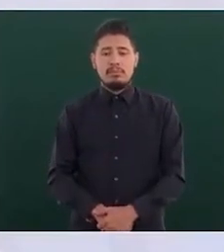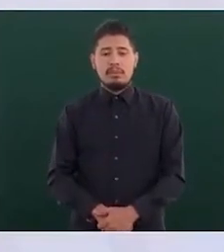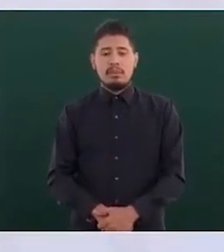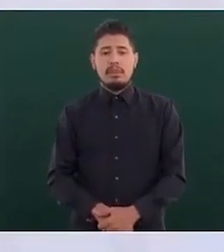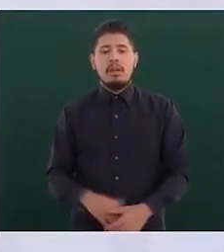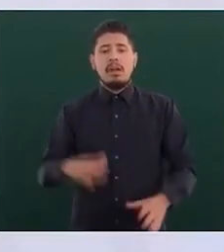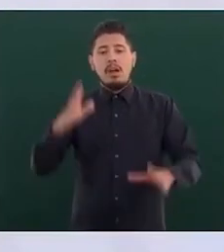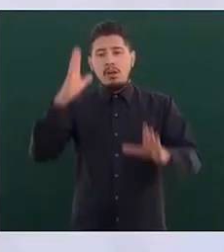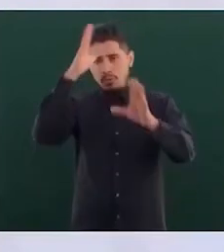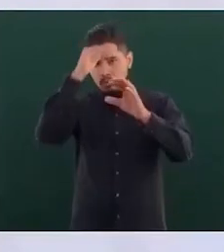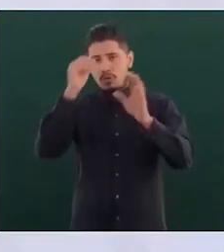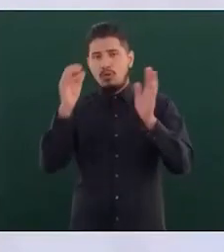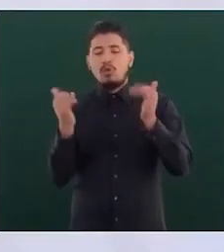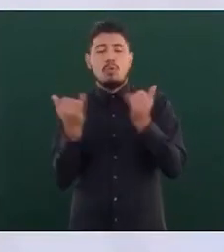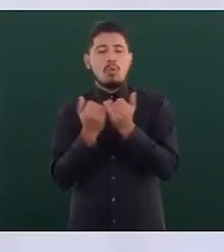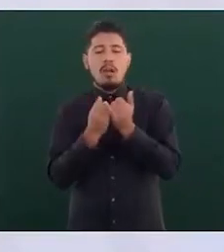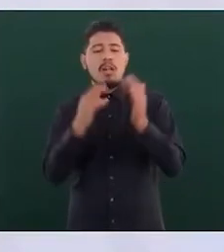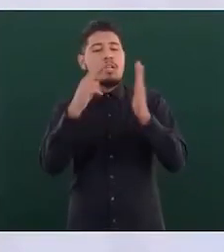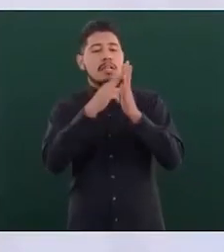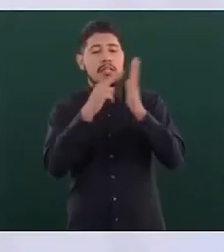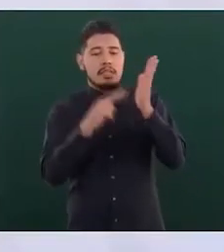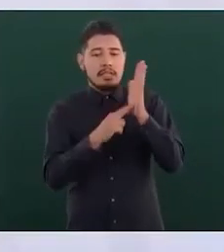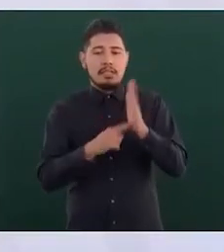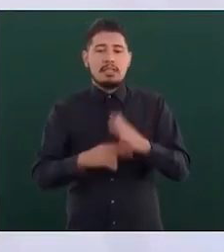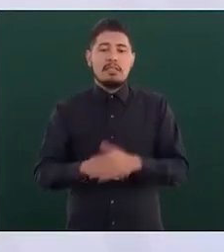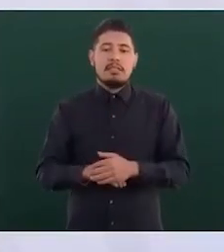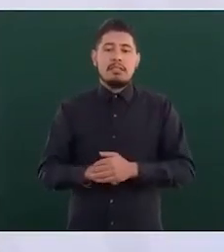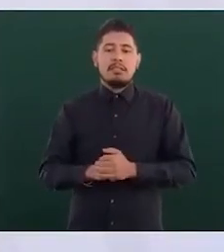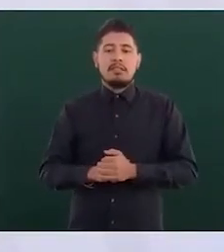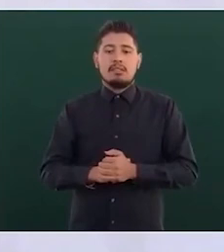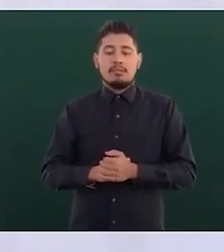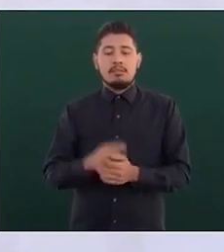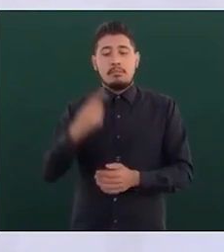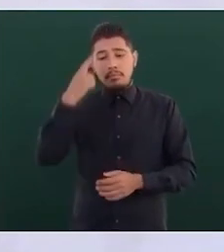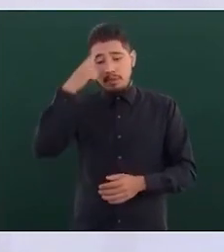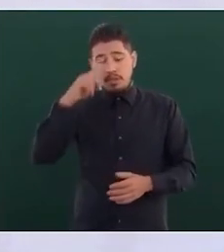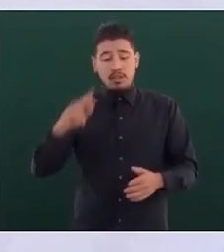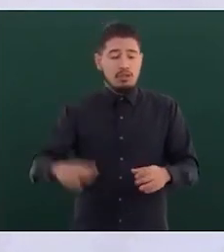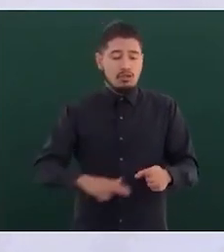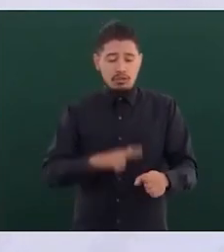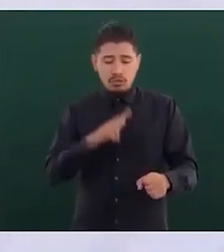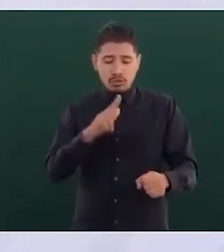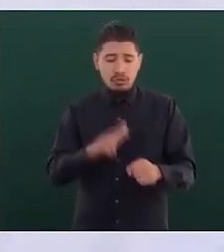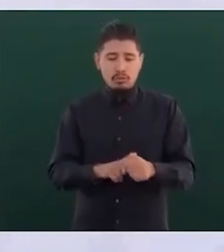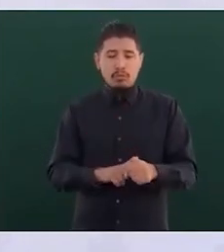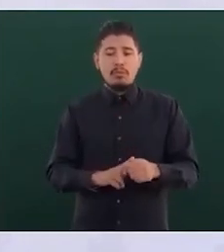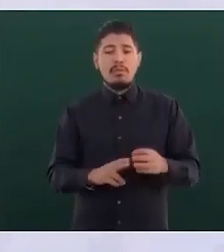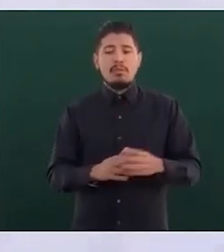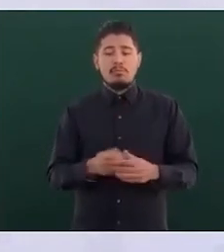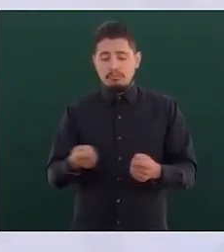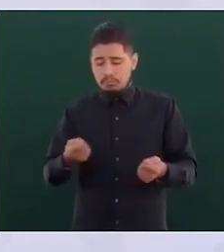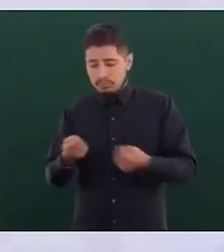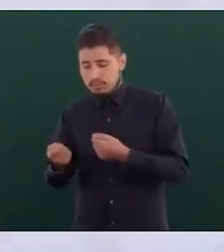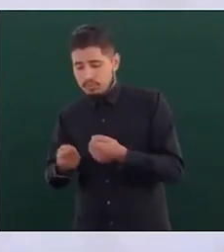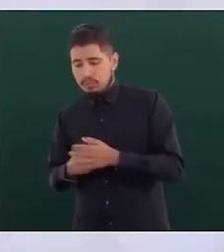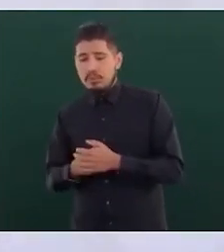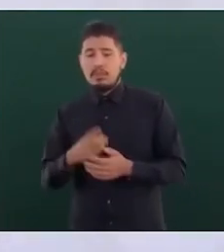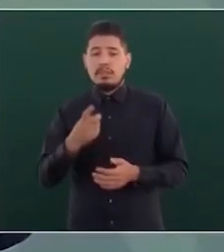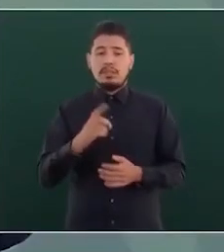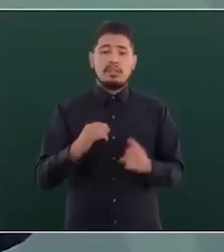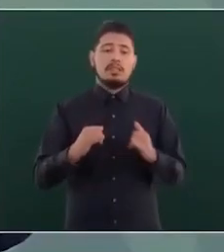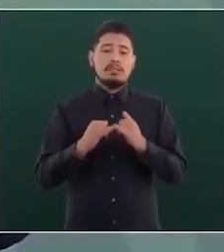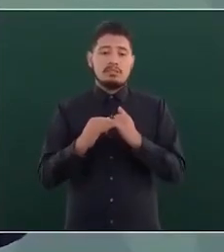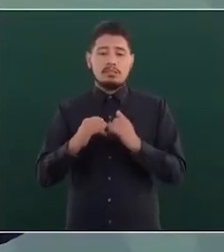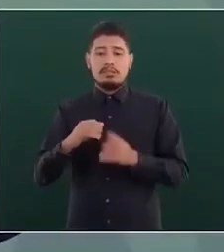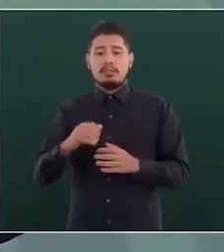una regla que expide en este caso el titular del ejecutivo para normar funciones administrativas de las instancias